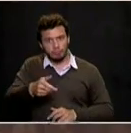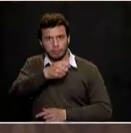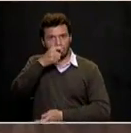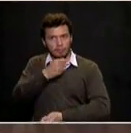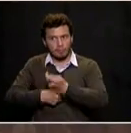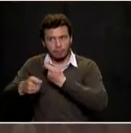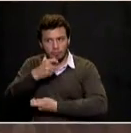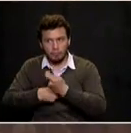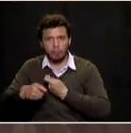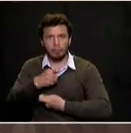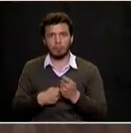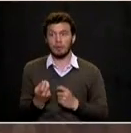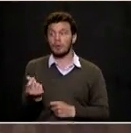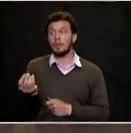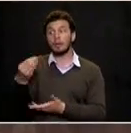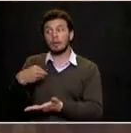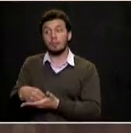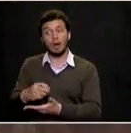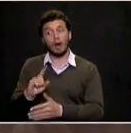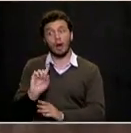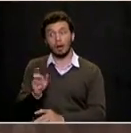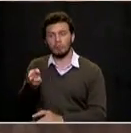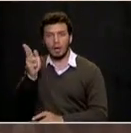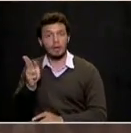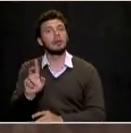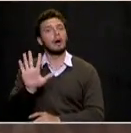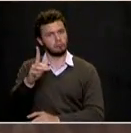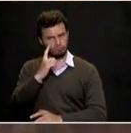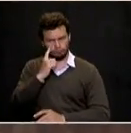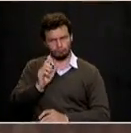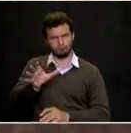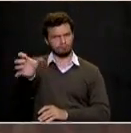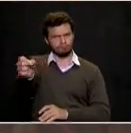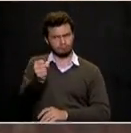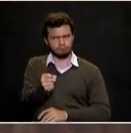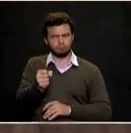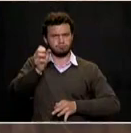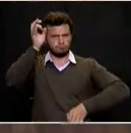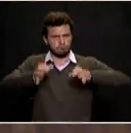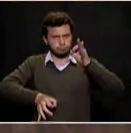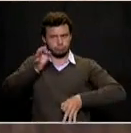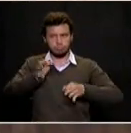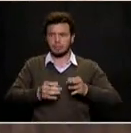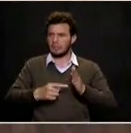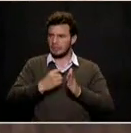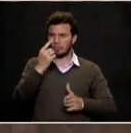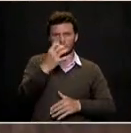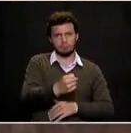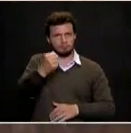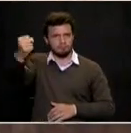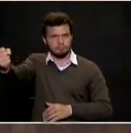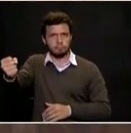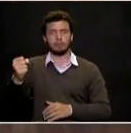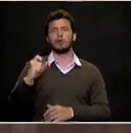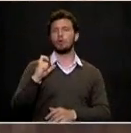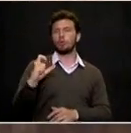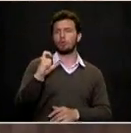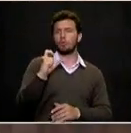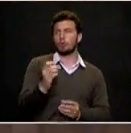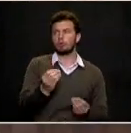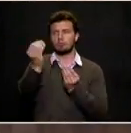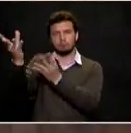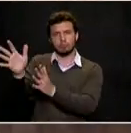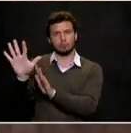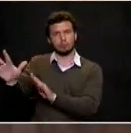yo mismo haré que tengan su judicialización y los colocaré de una vez en la frontera en Cúcuta para entregárselo a Maduro. Pero